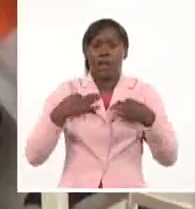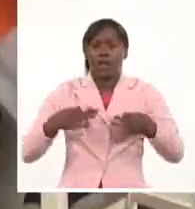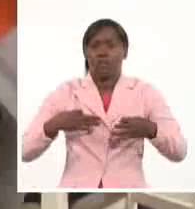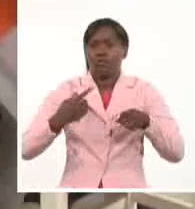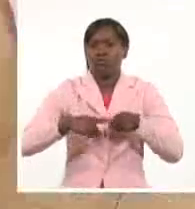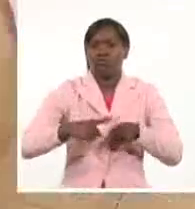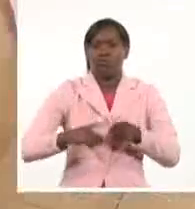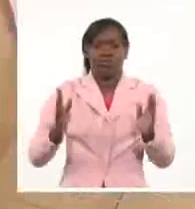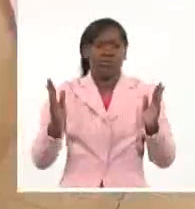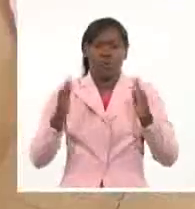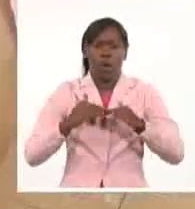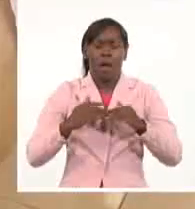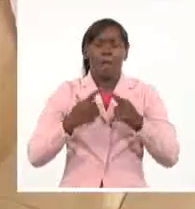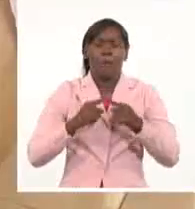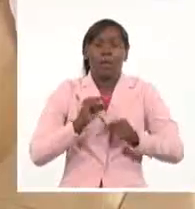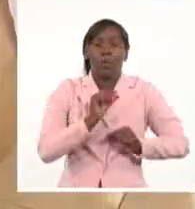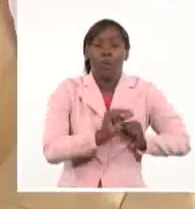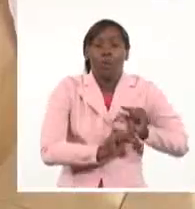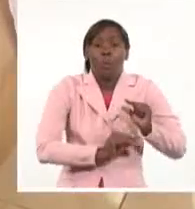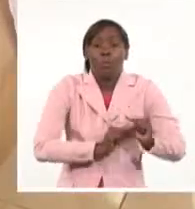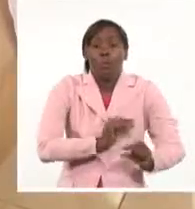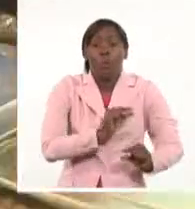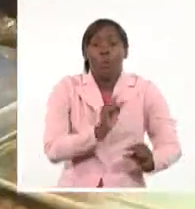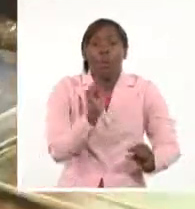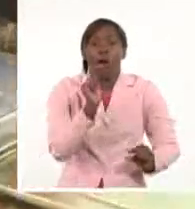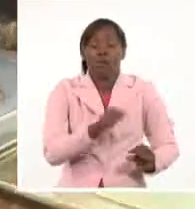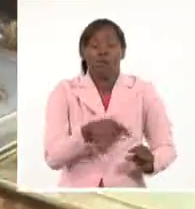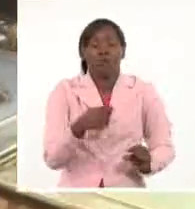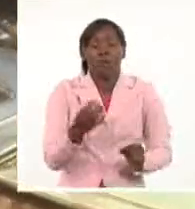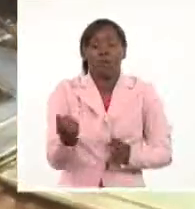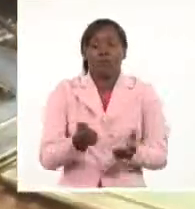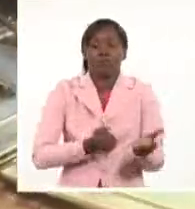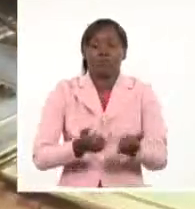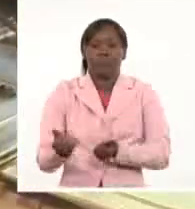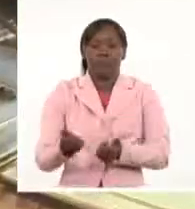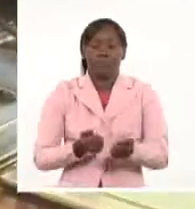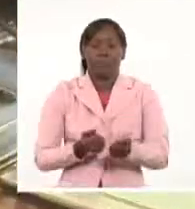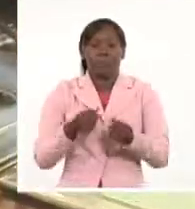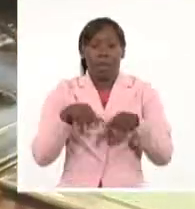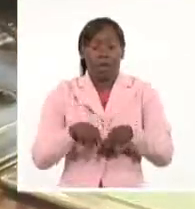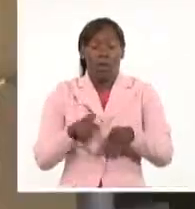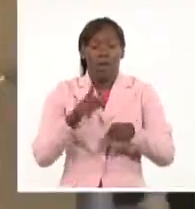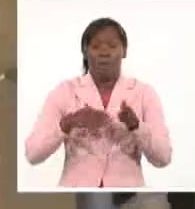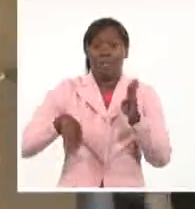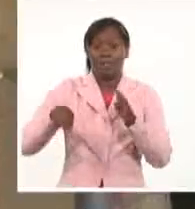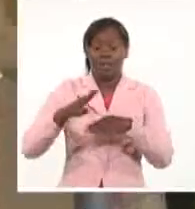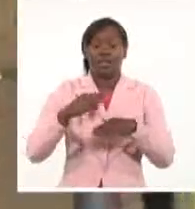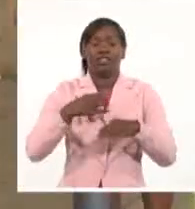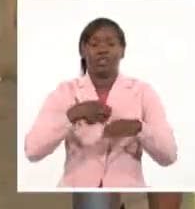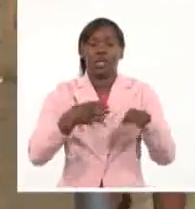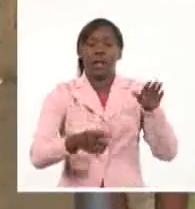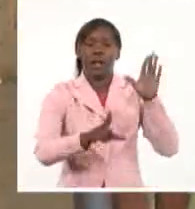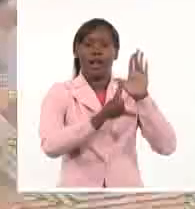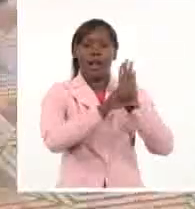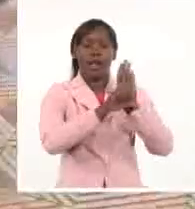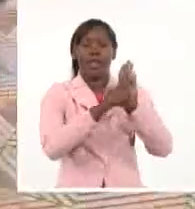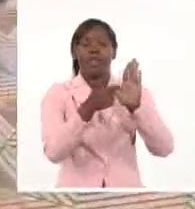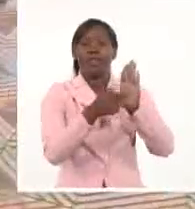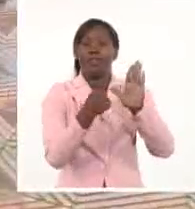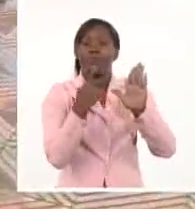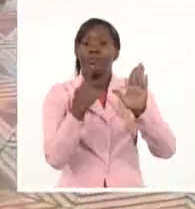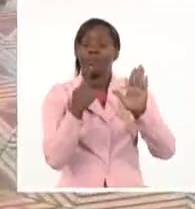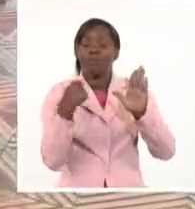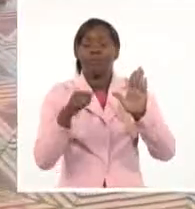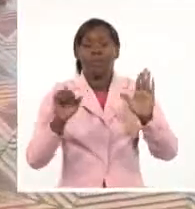en su mayoría en la aplicación de la resolución 99 del Ministerio de Comercio Interior, que también propicia el incremento de las utilidades